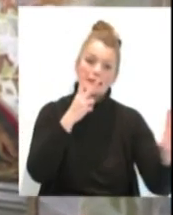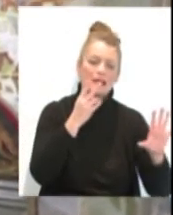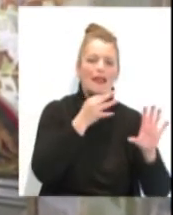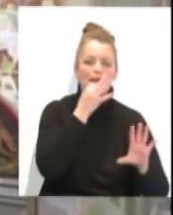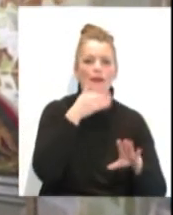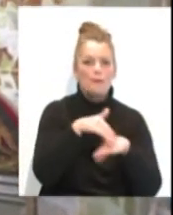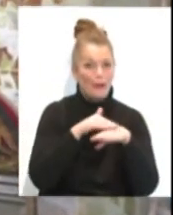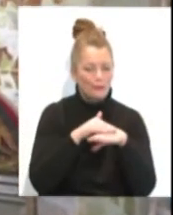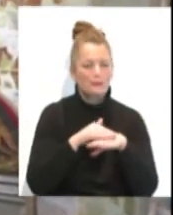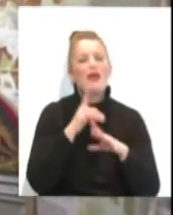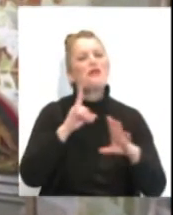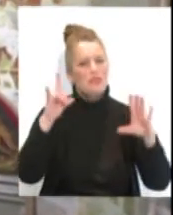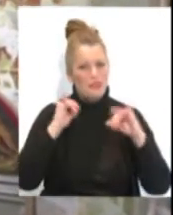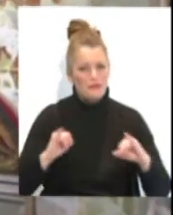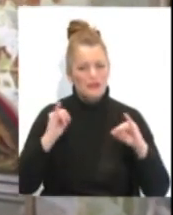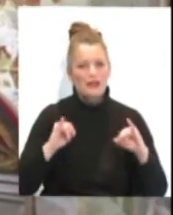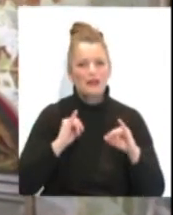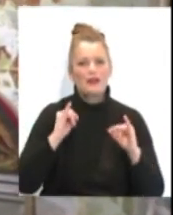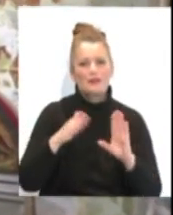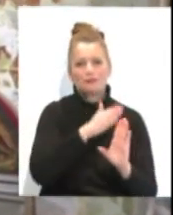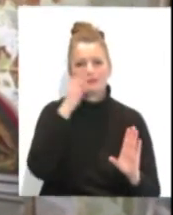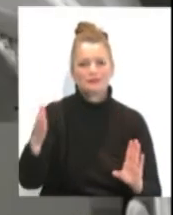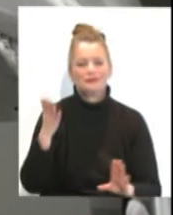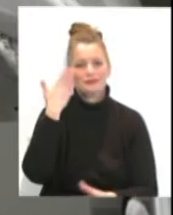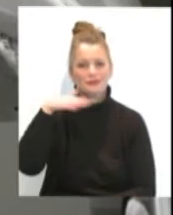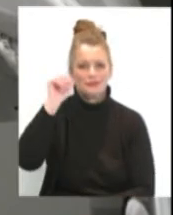tarde. Perdón, que disfruten de lo que queda de jornada.